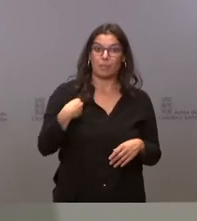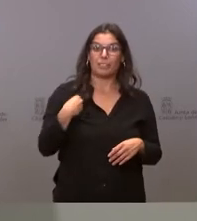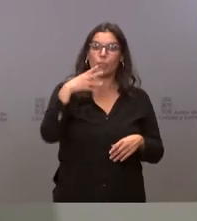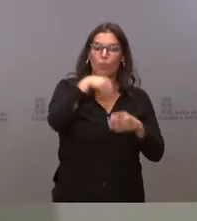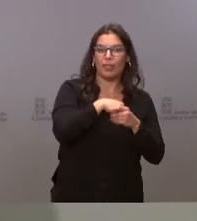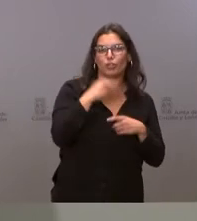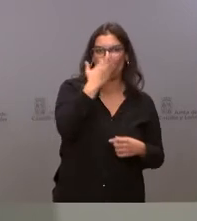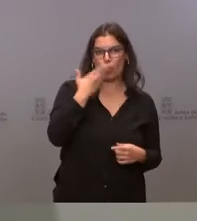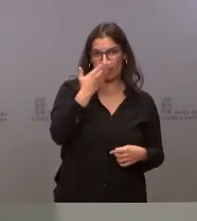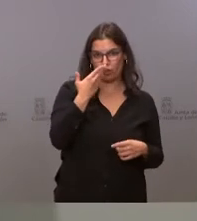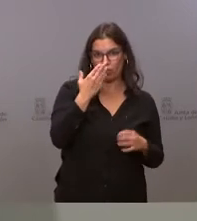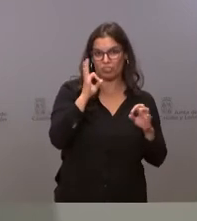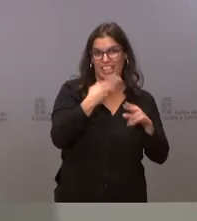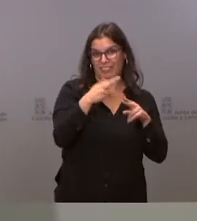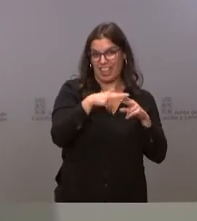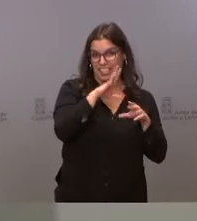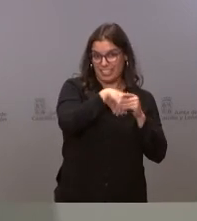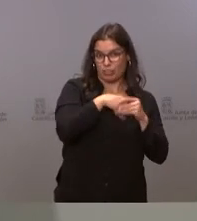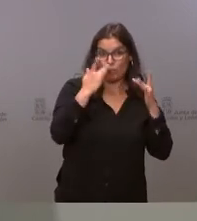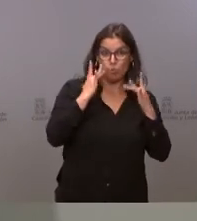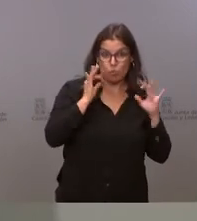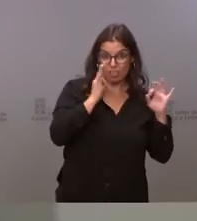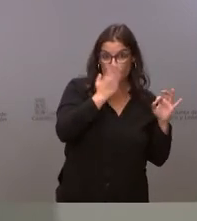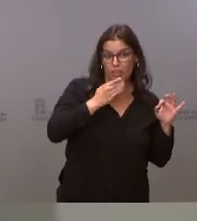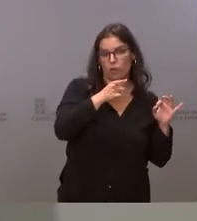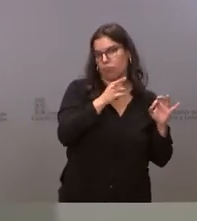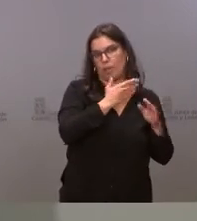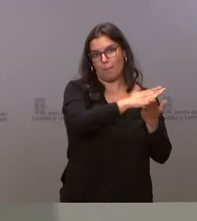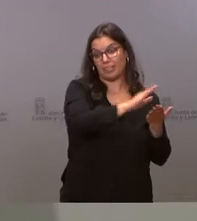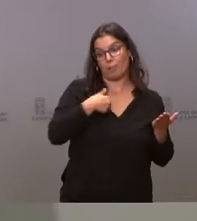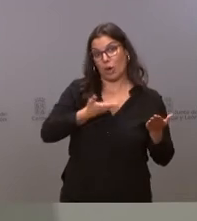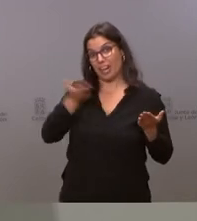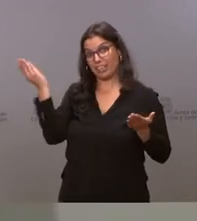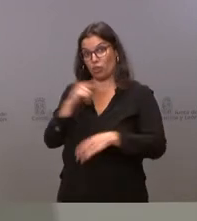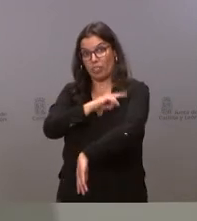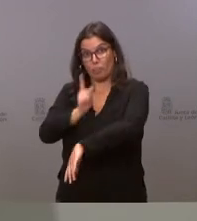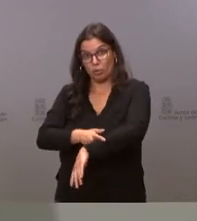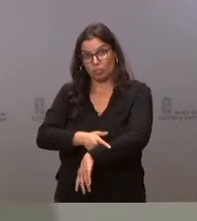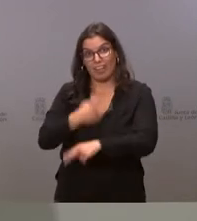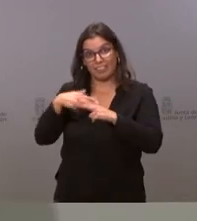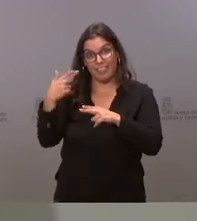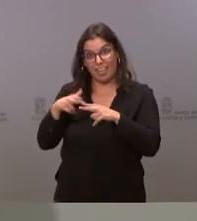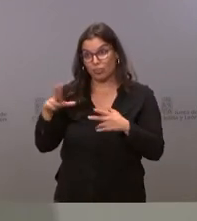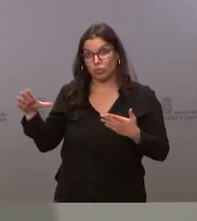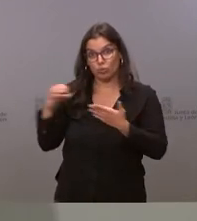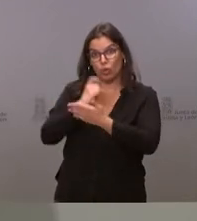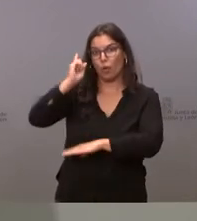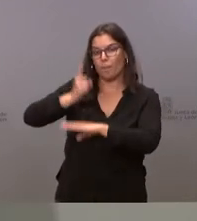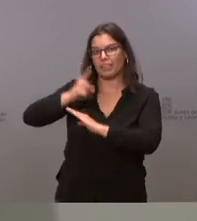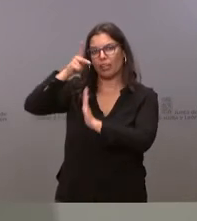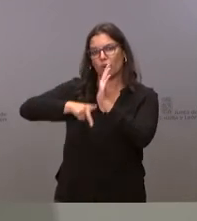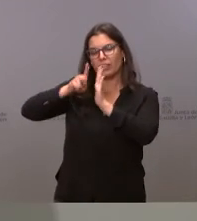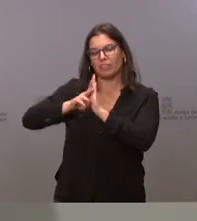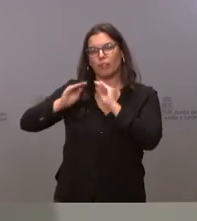actividades escolares. El resto de las competiciones deportivas se van a regir por la norma